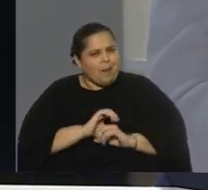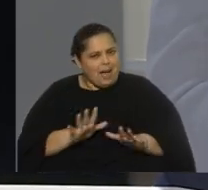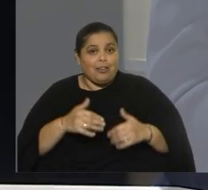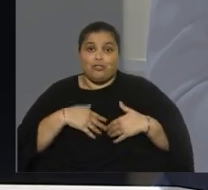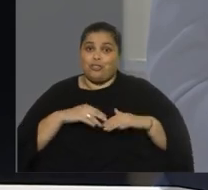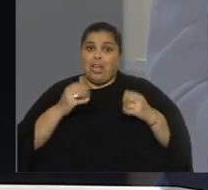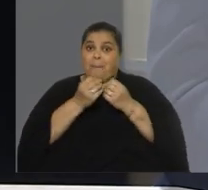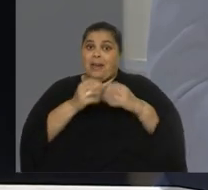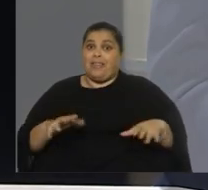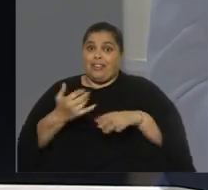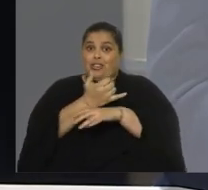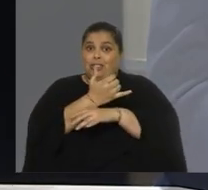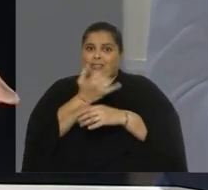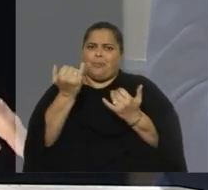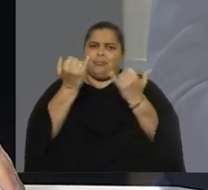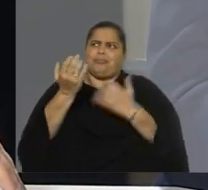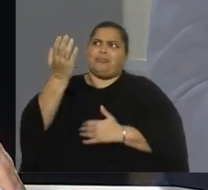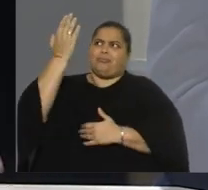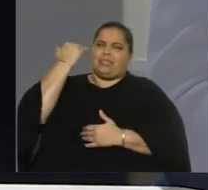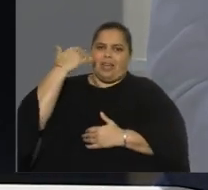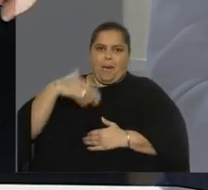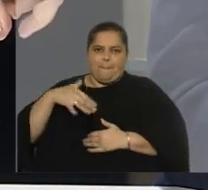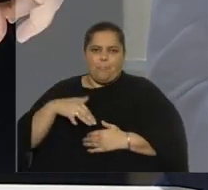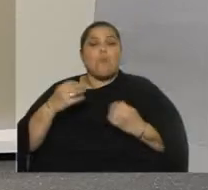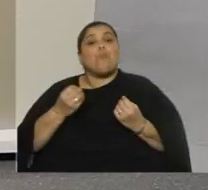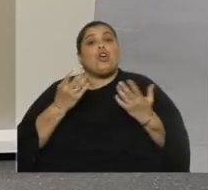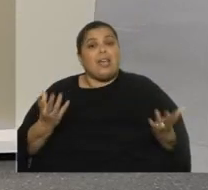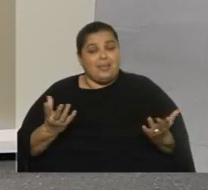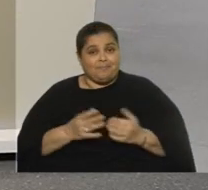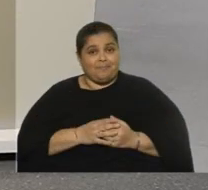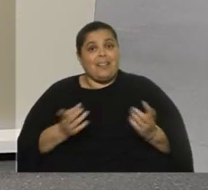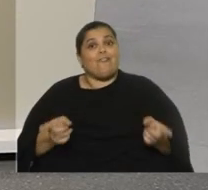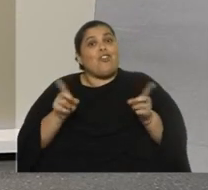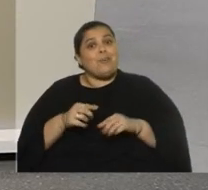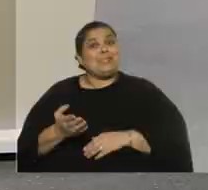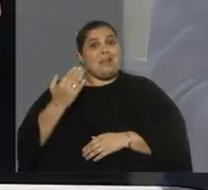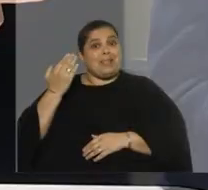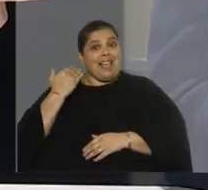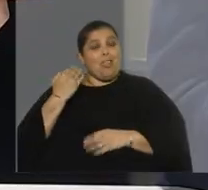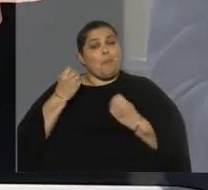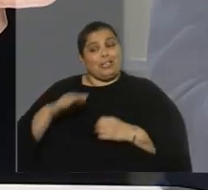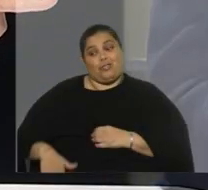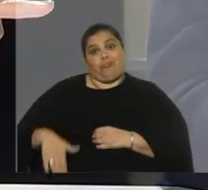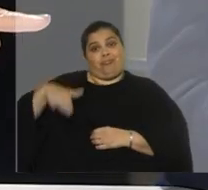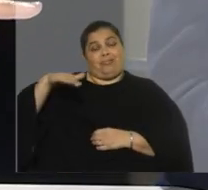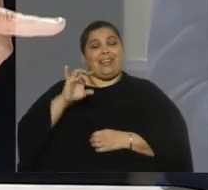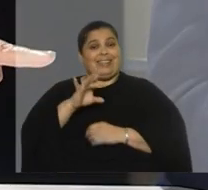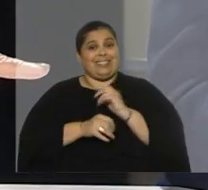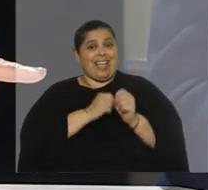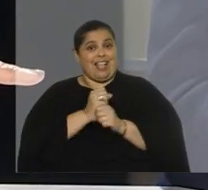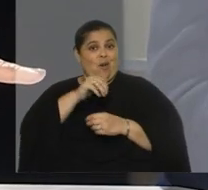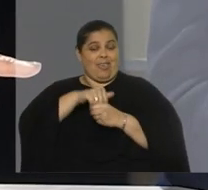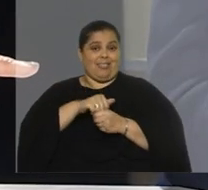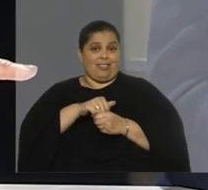inocencia hace mucho tiempo. ¿Por qué? Volvemos al pasado. Porque yo me crié desde los 15 años en la